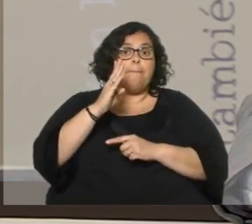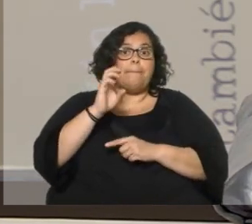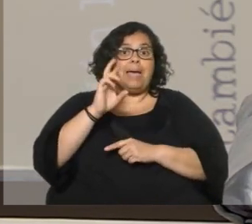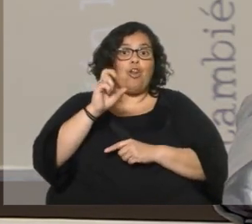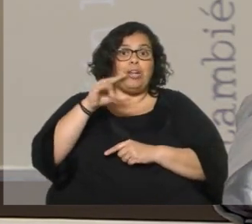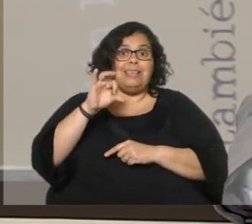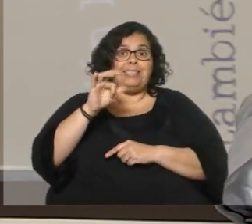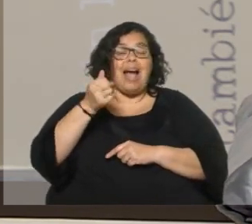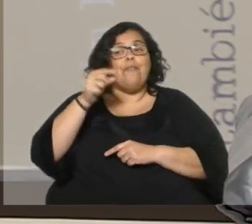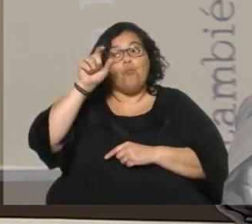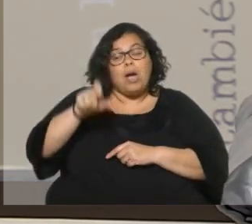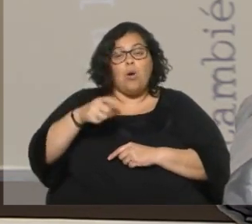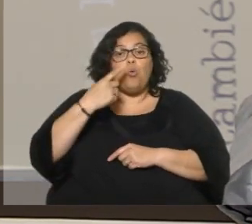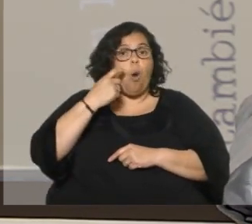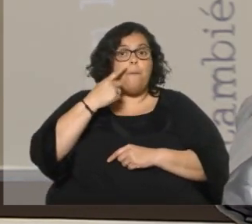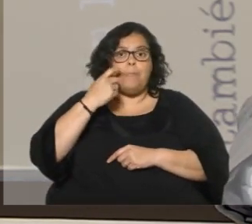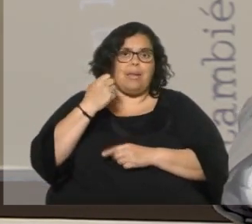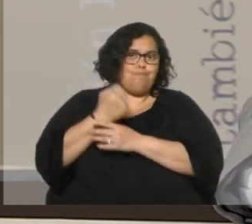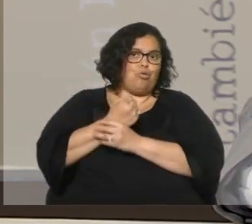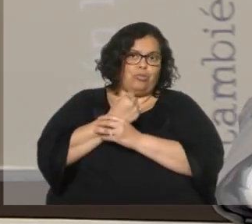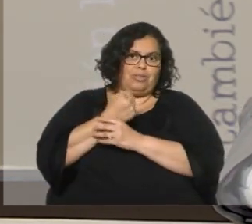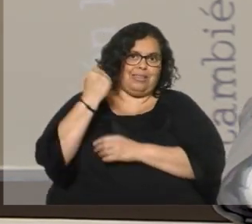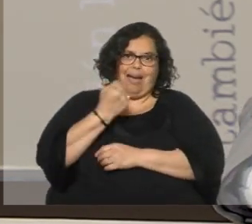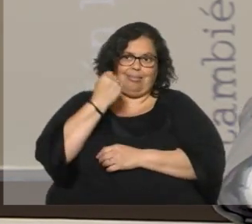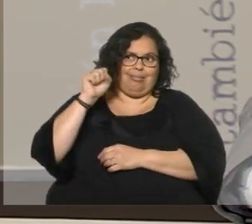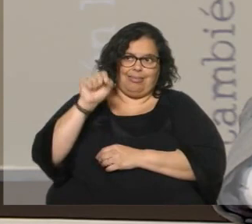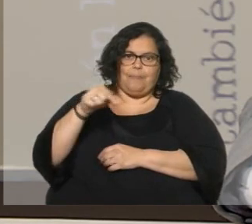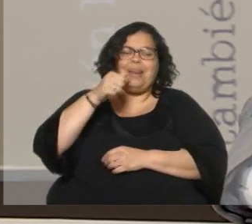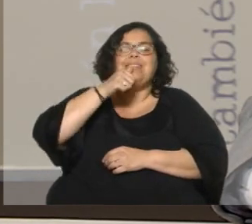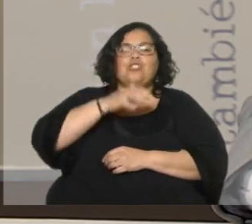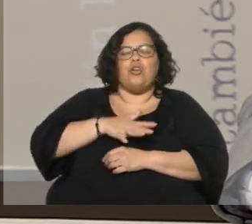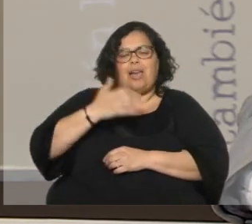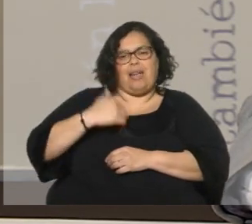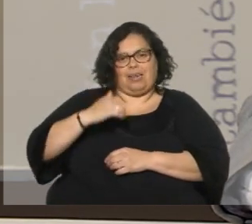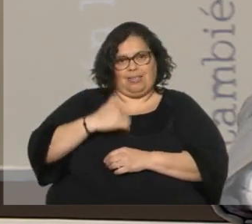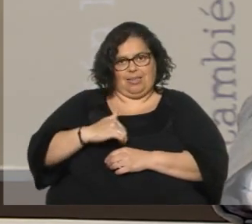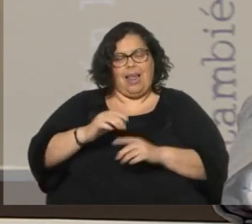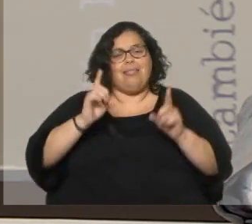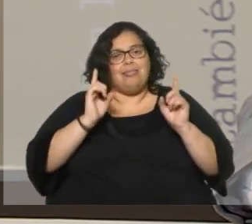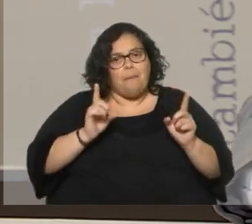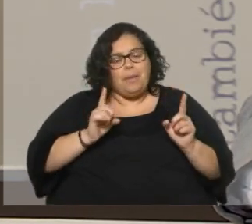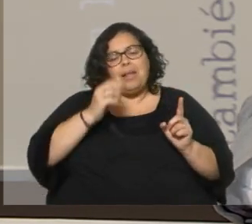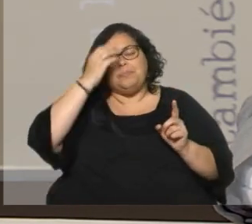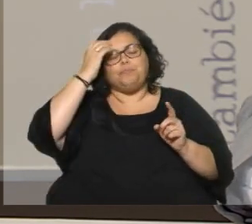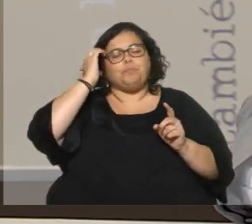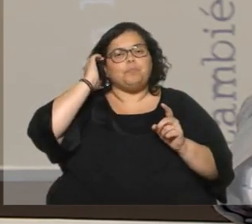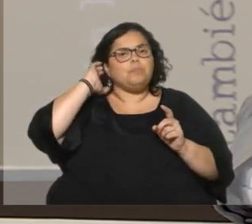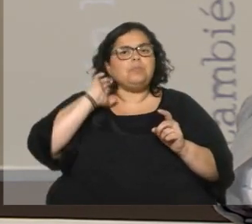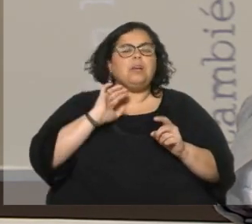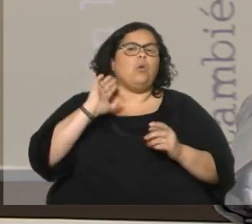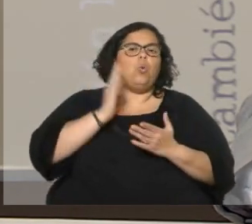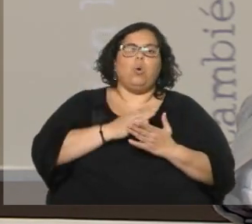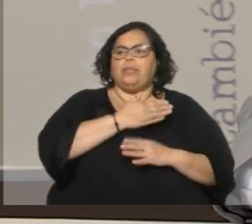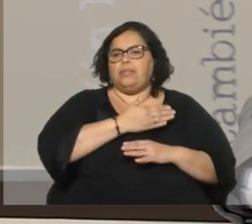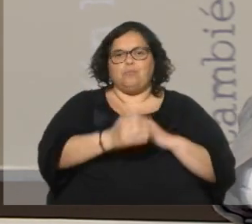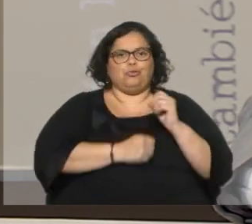Un hombre que fue clave, no solo en la historia argentina, hizo muchas cosas, hay una cosa breve que vamos a comentar, un hombre clave de las últimas décadas